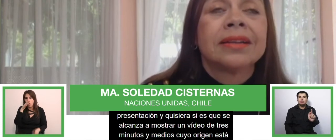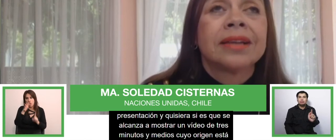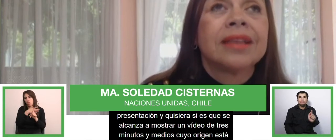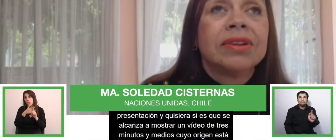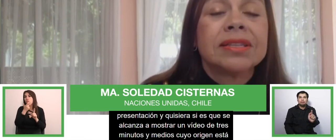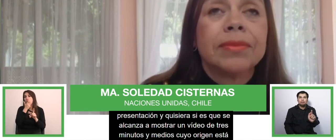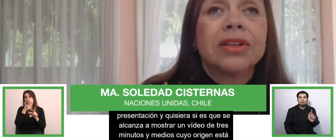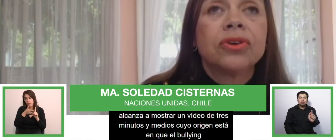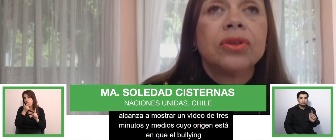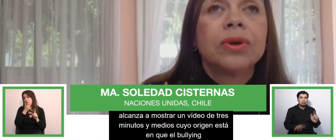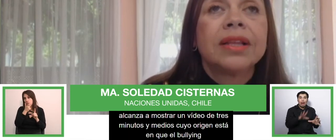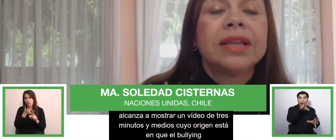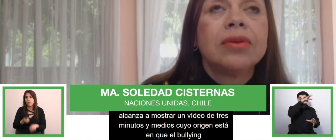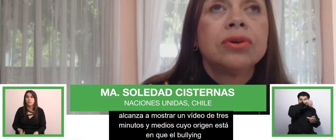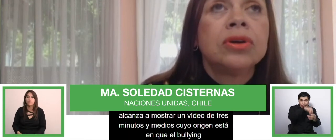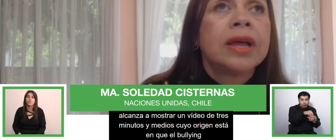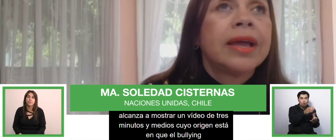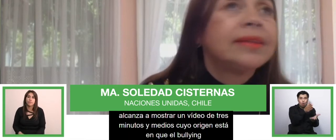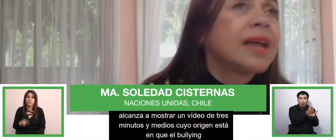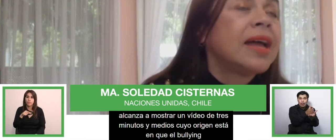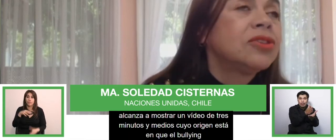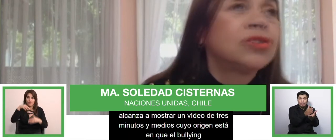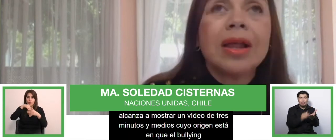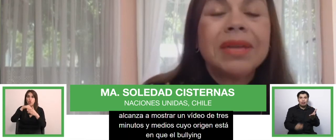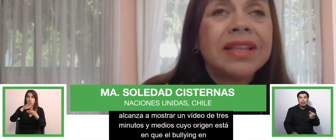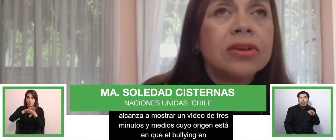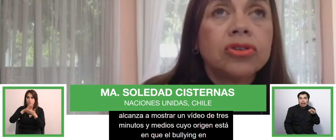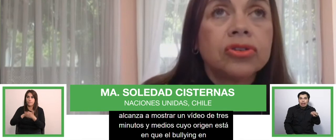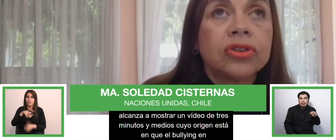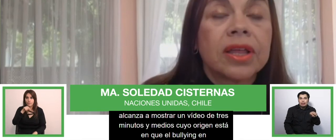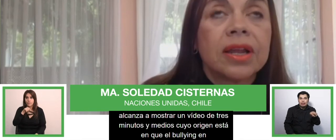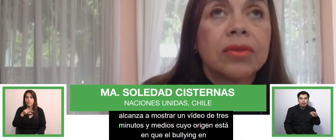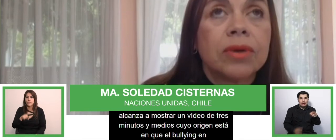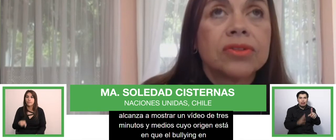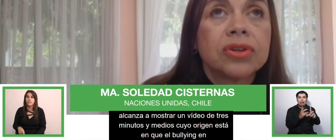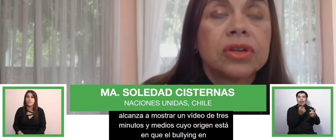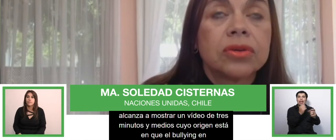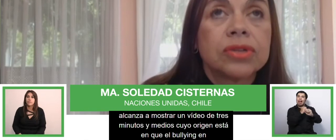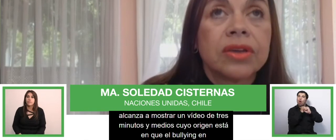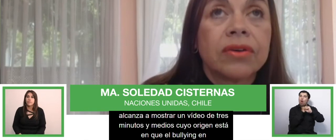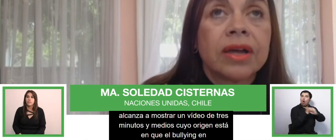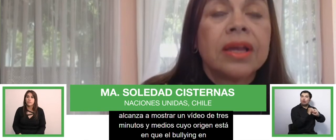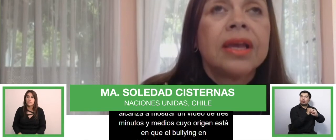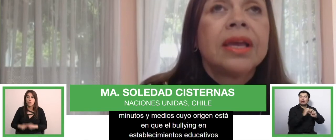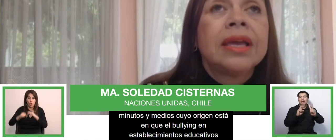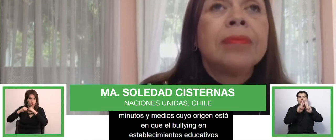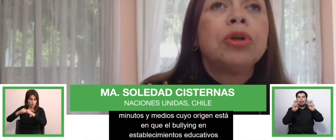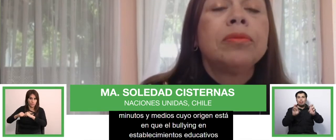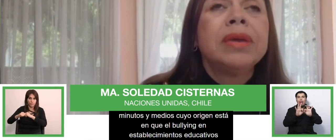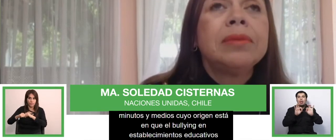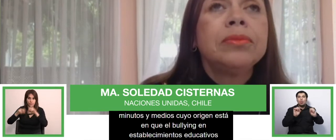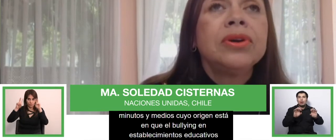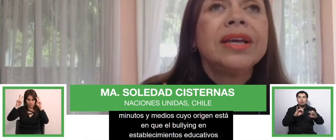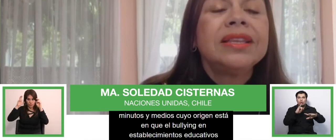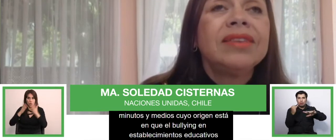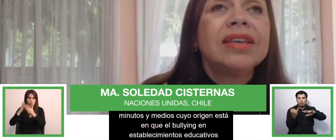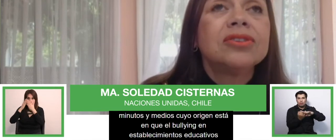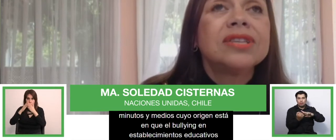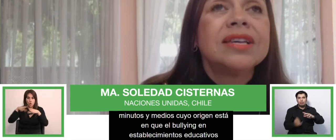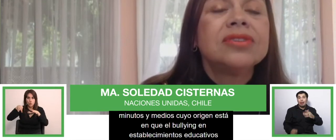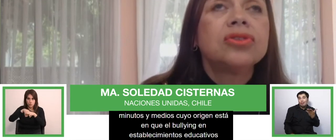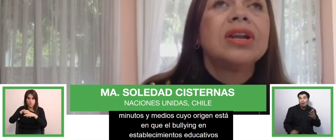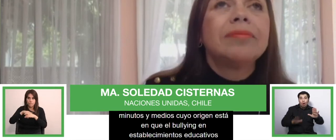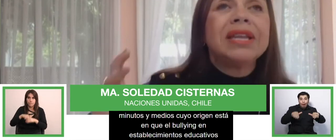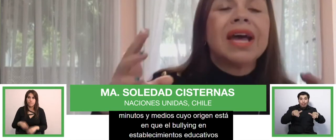en establecimientos educativos está totalmente en contra de la educación inclusiva. Y por lo mismo este